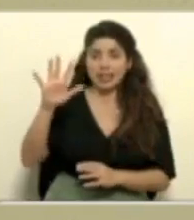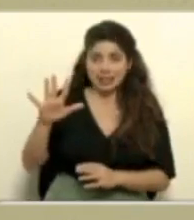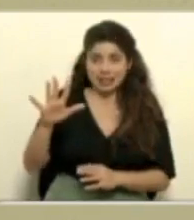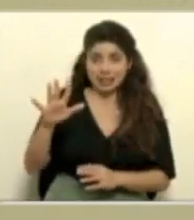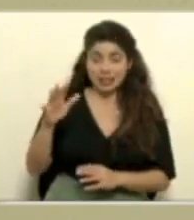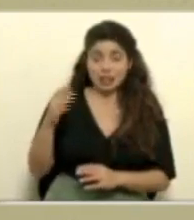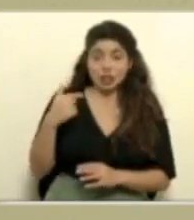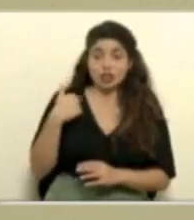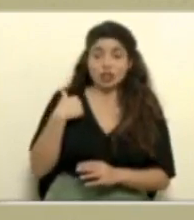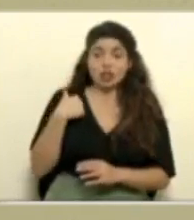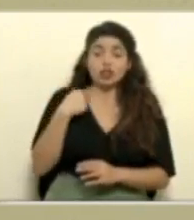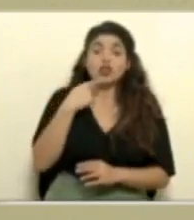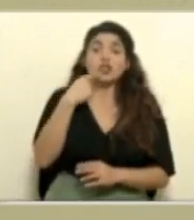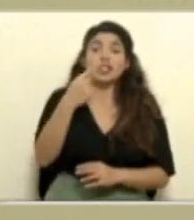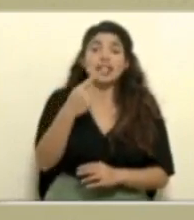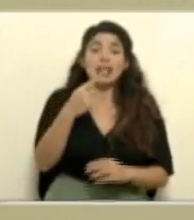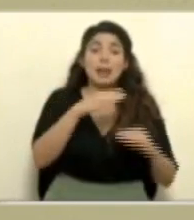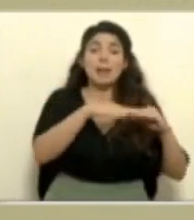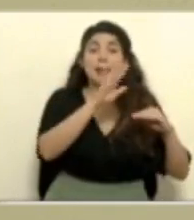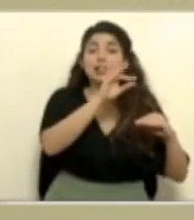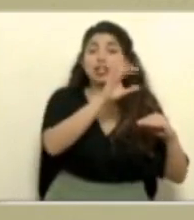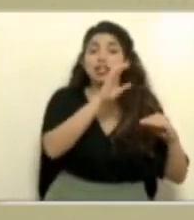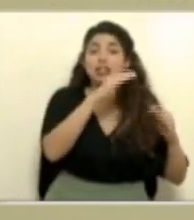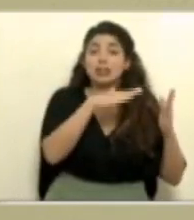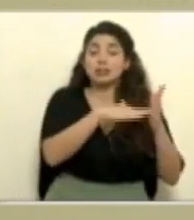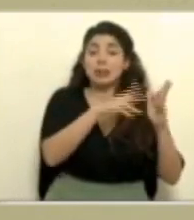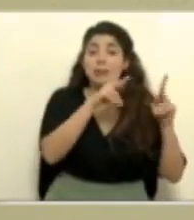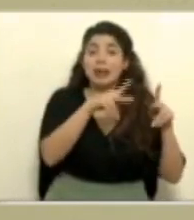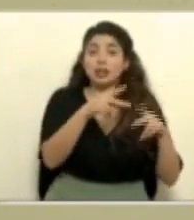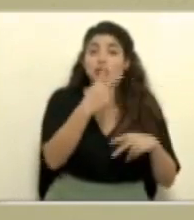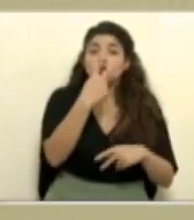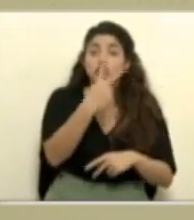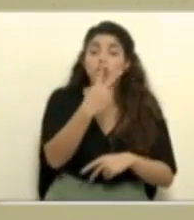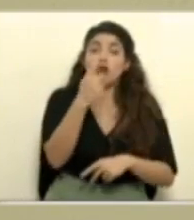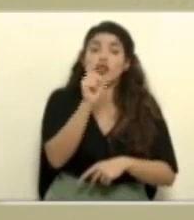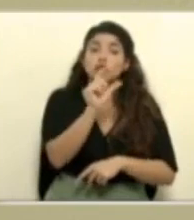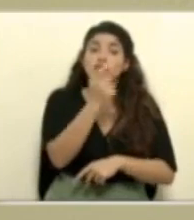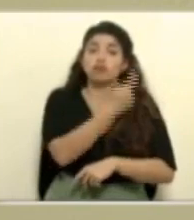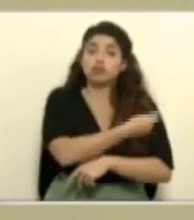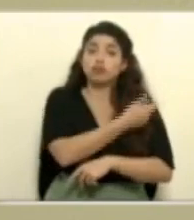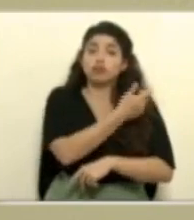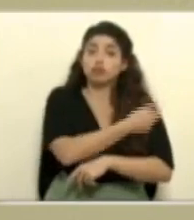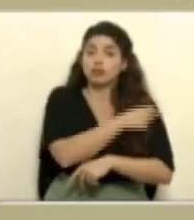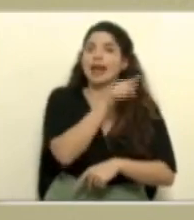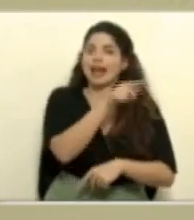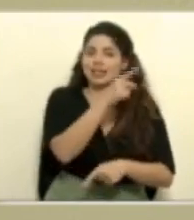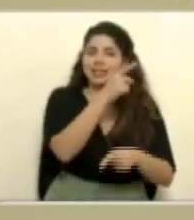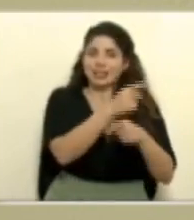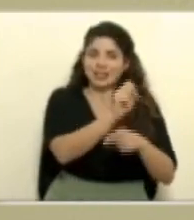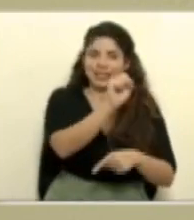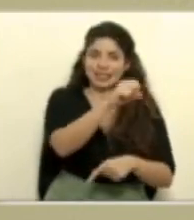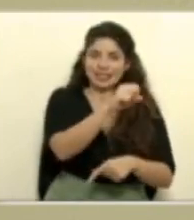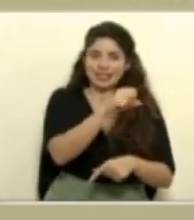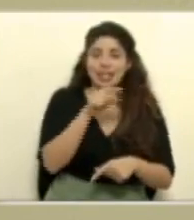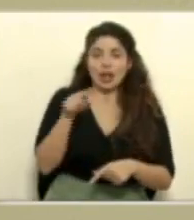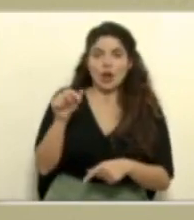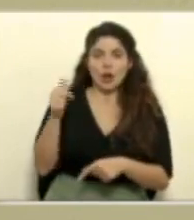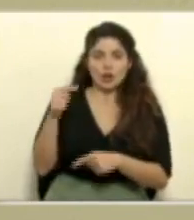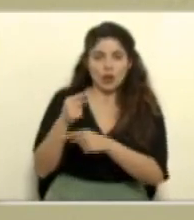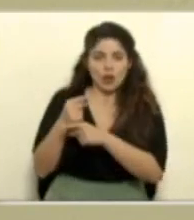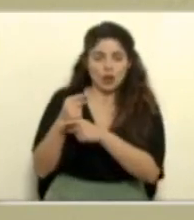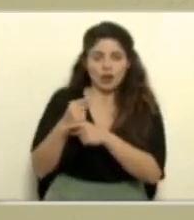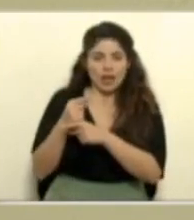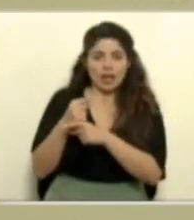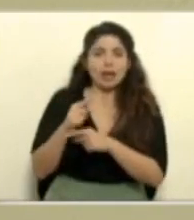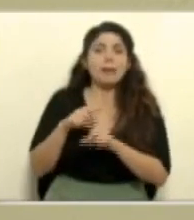datos que sí había indicado de más de 800.000 personas que tienen las dos dosis sí es correcto, ¿verdad? Y eso pues es claro